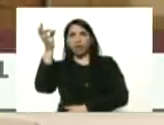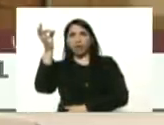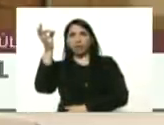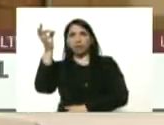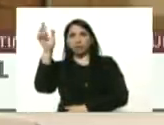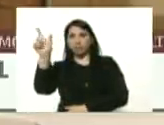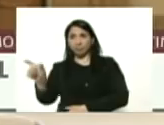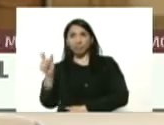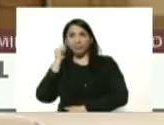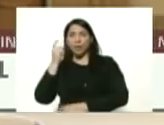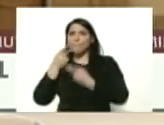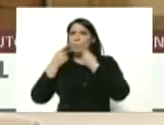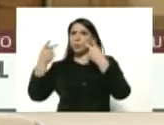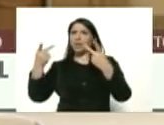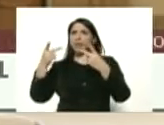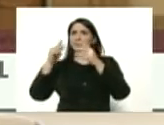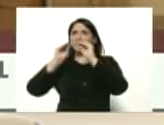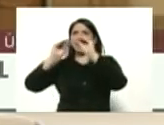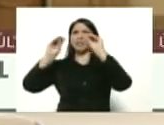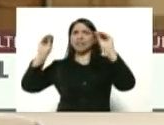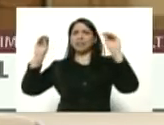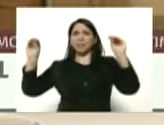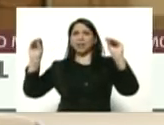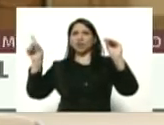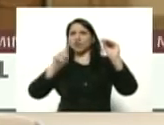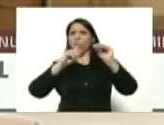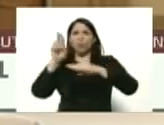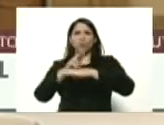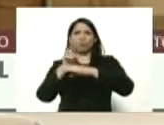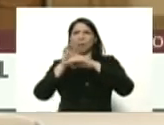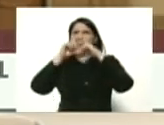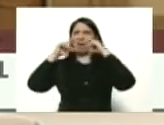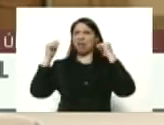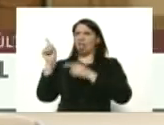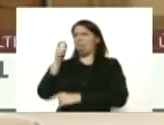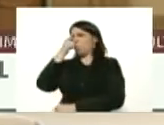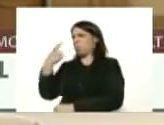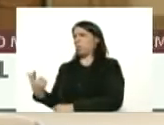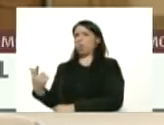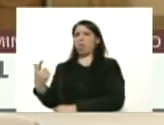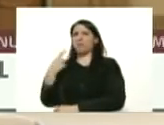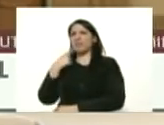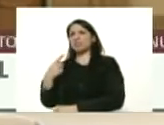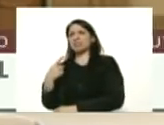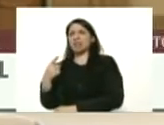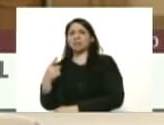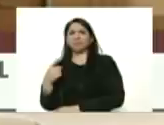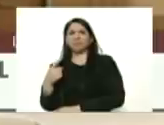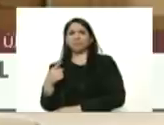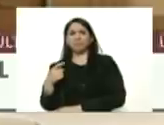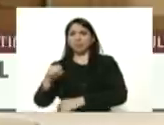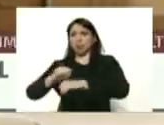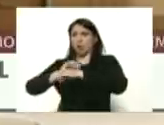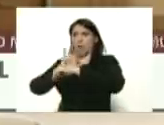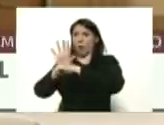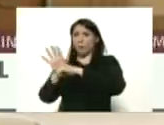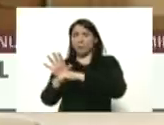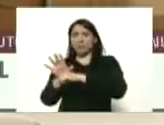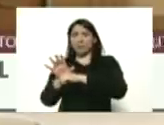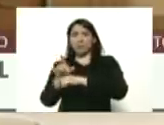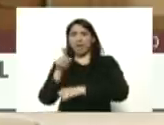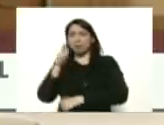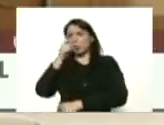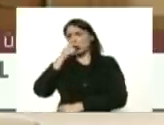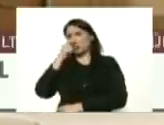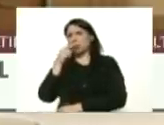públicamente hacía llamados a no usar la mascarilla que decía que el covid-19 era una